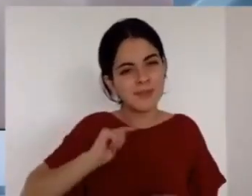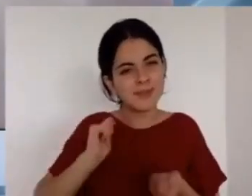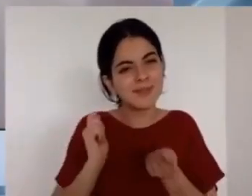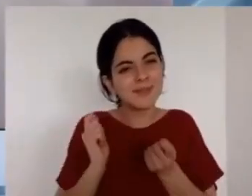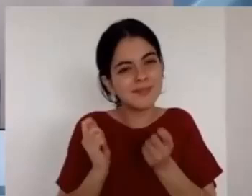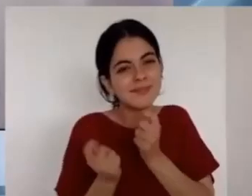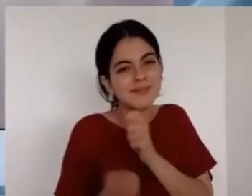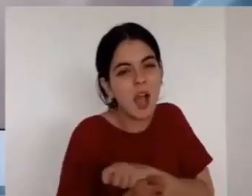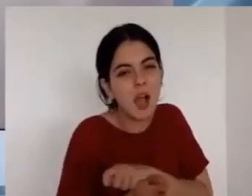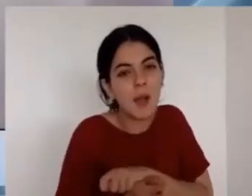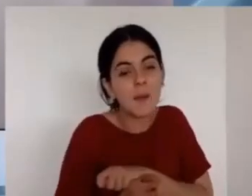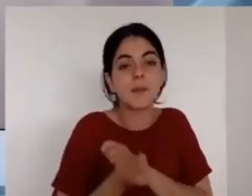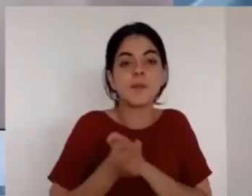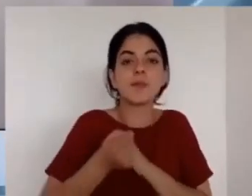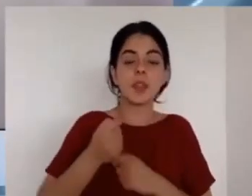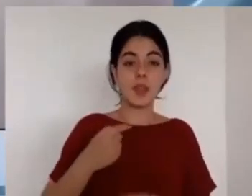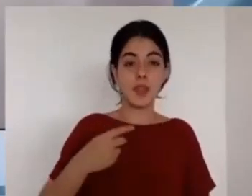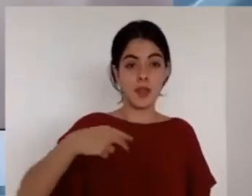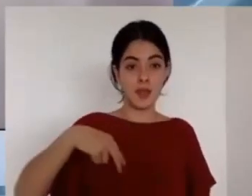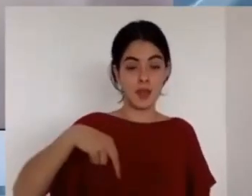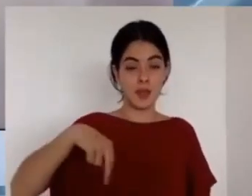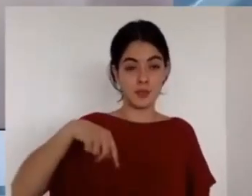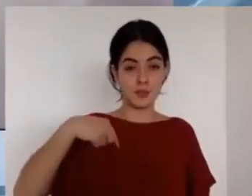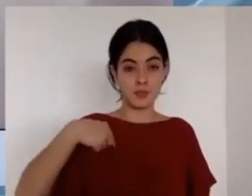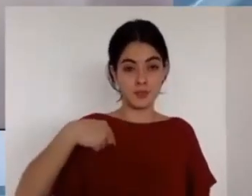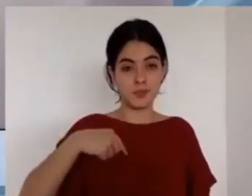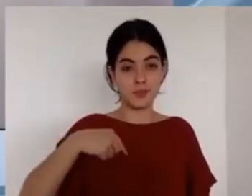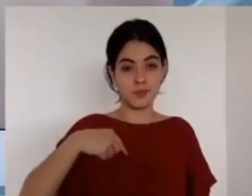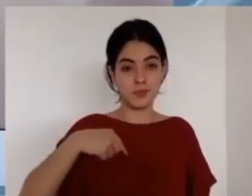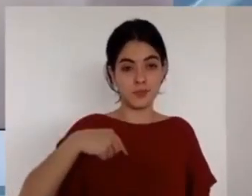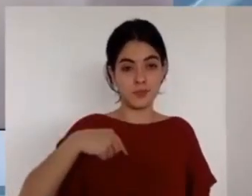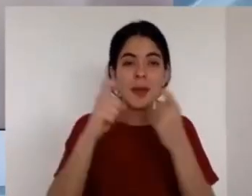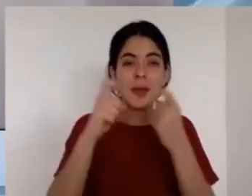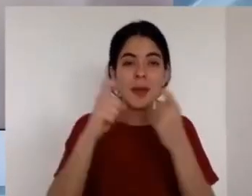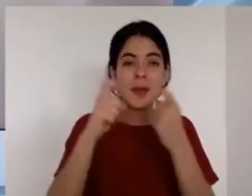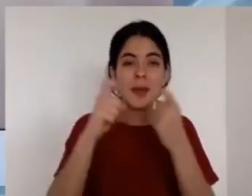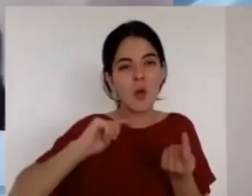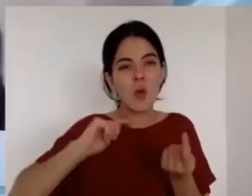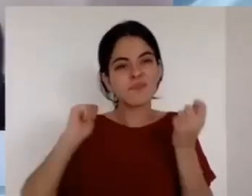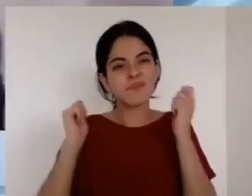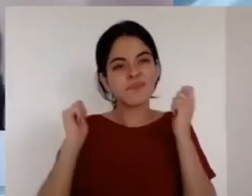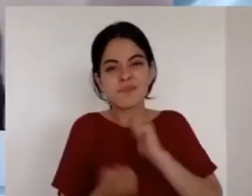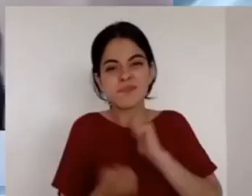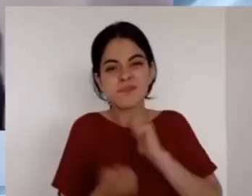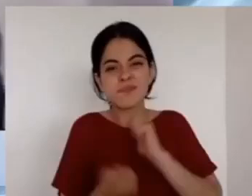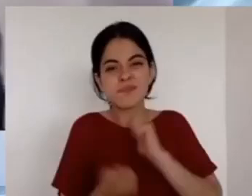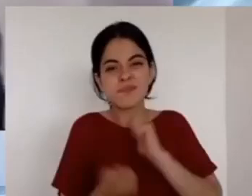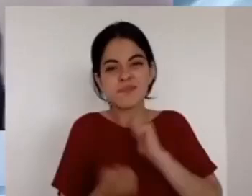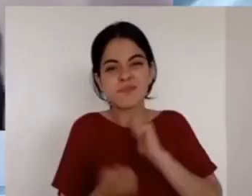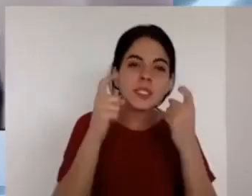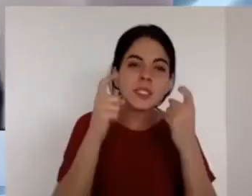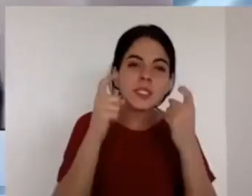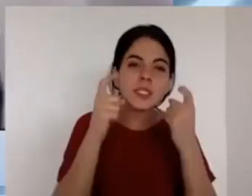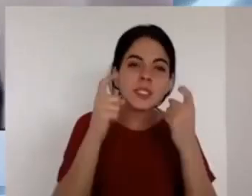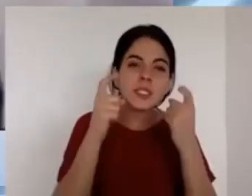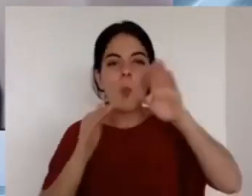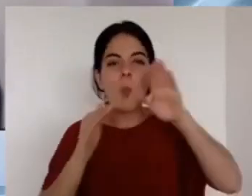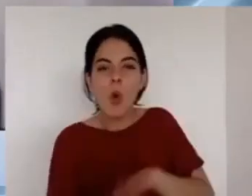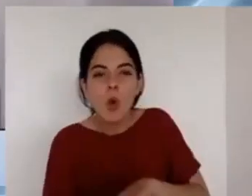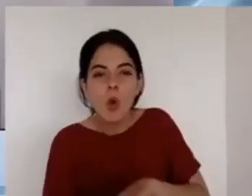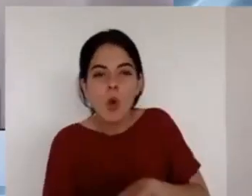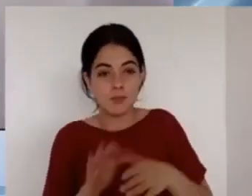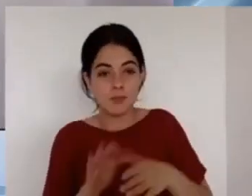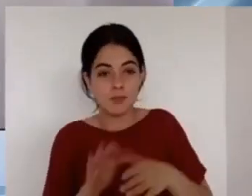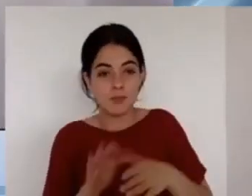para bien por supuesto quiere decir que podemos mejorar en esas dos cosas en lo que